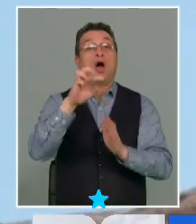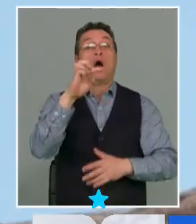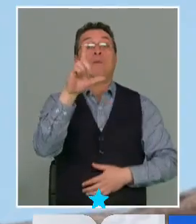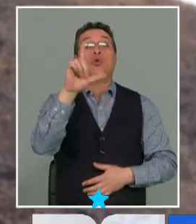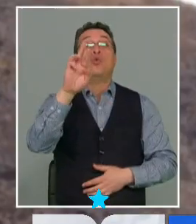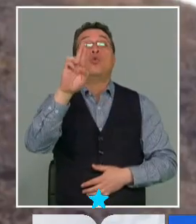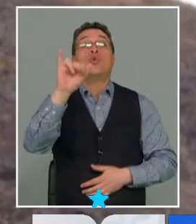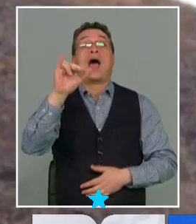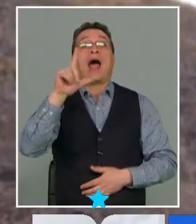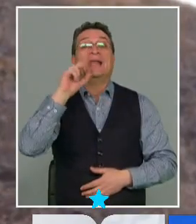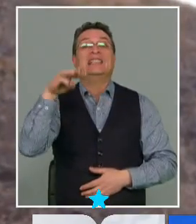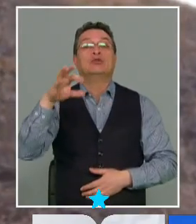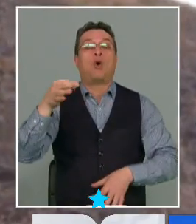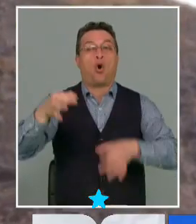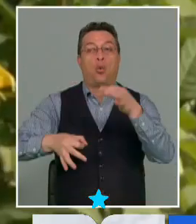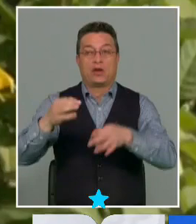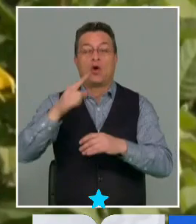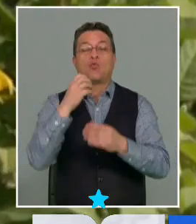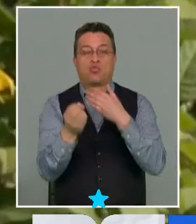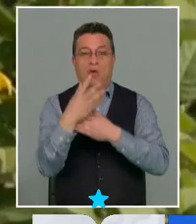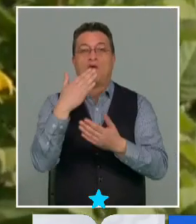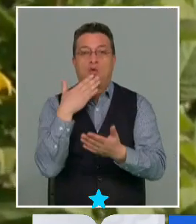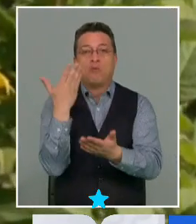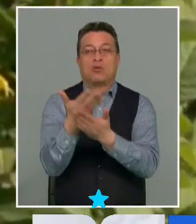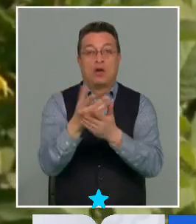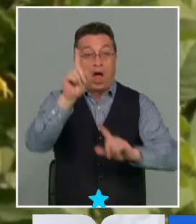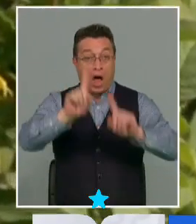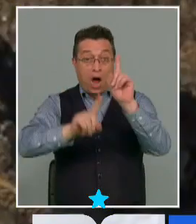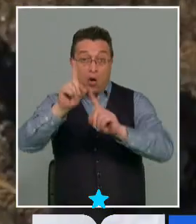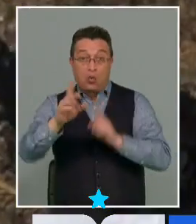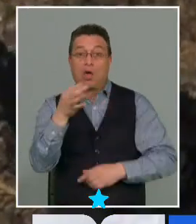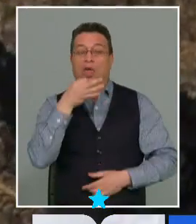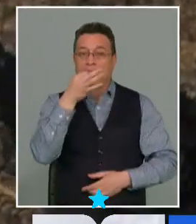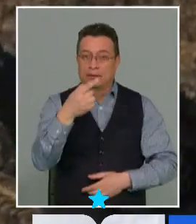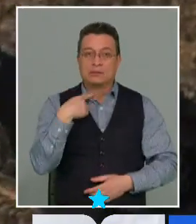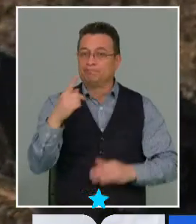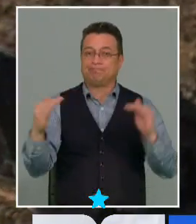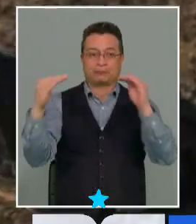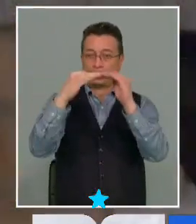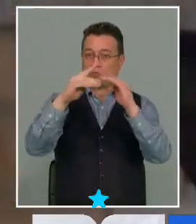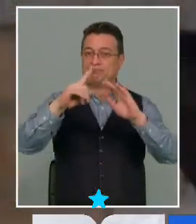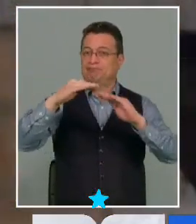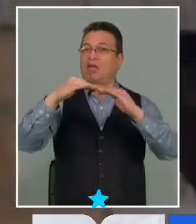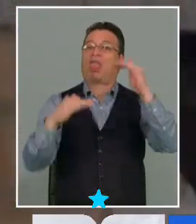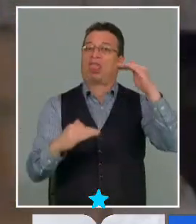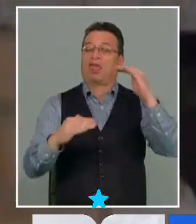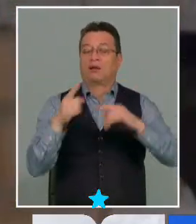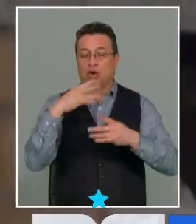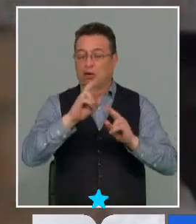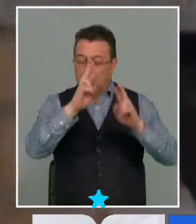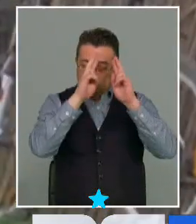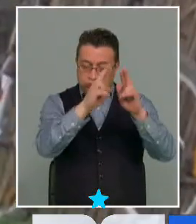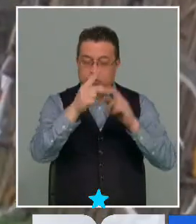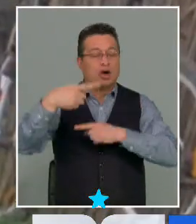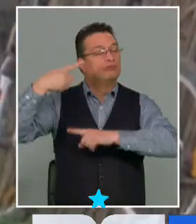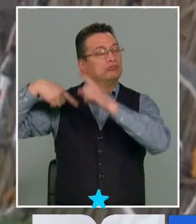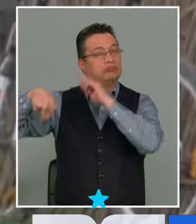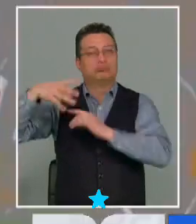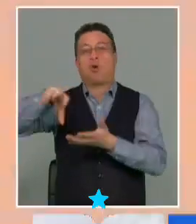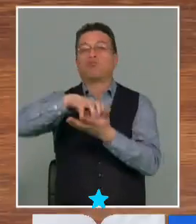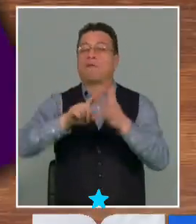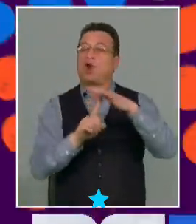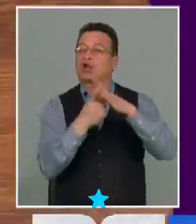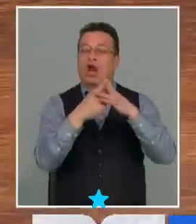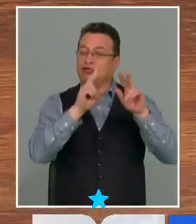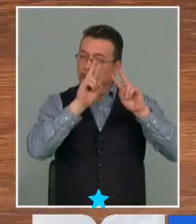uno de los conceptos nuevos más debatidos de la propuesta. Para algunos, afecta el principio de igualdad. Para otros, reconoce las tradiciones de los pueblos originarios.